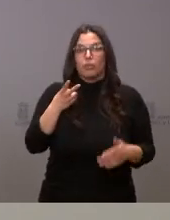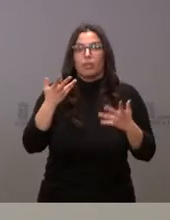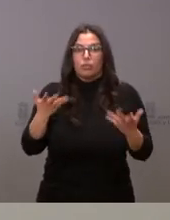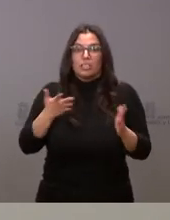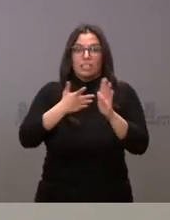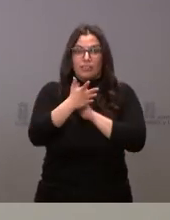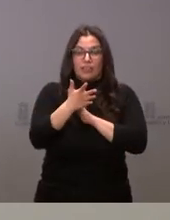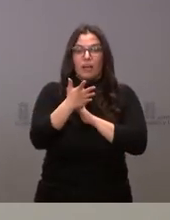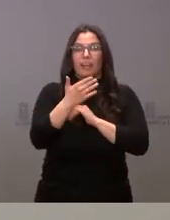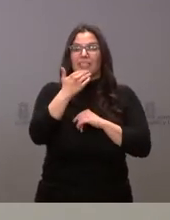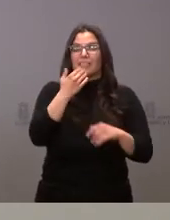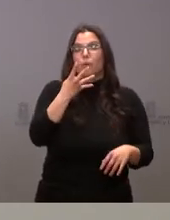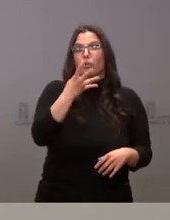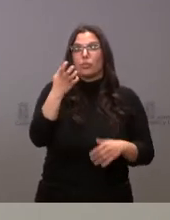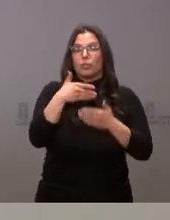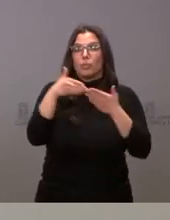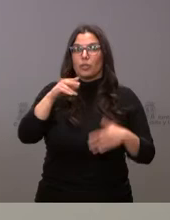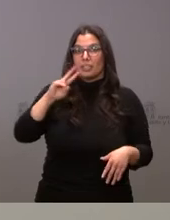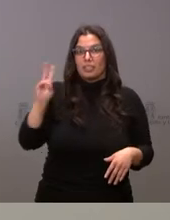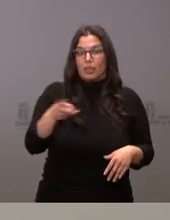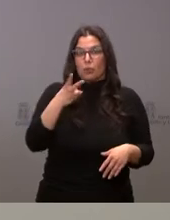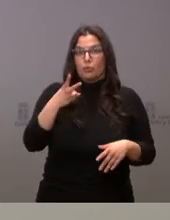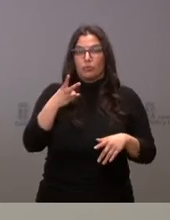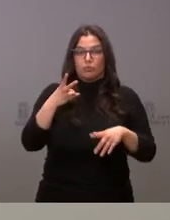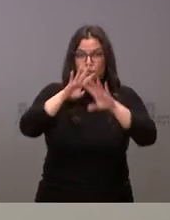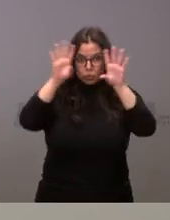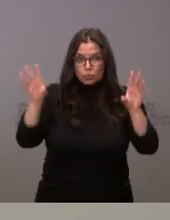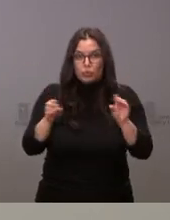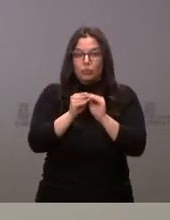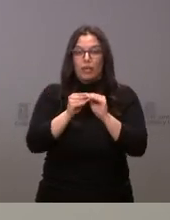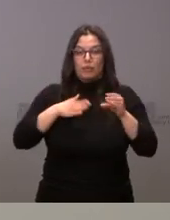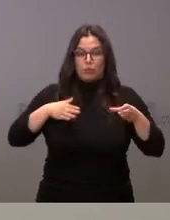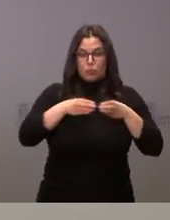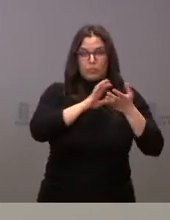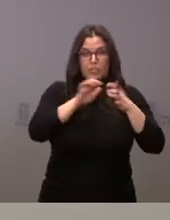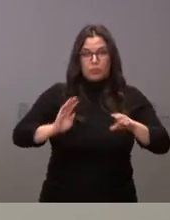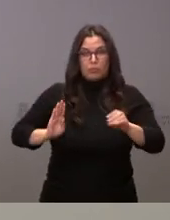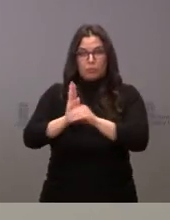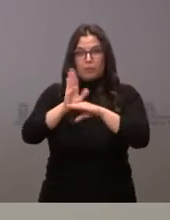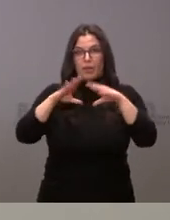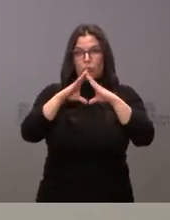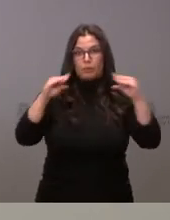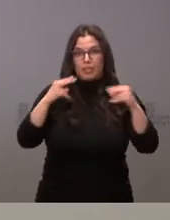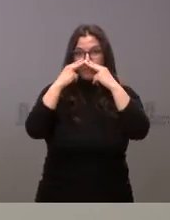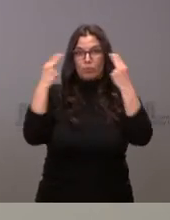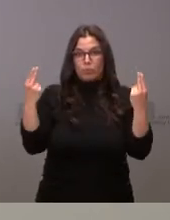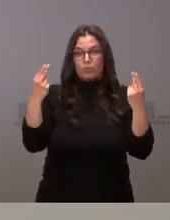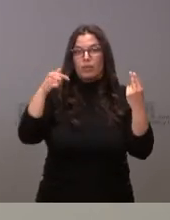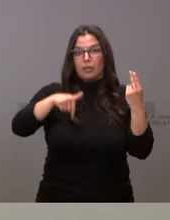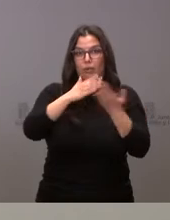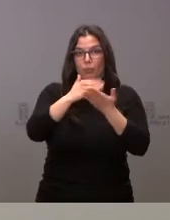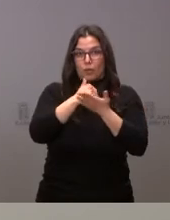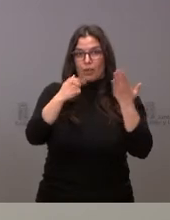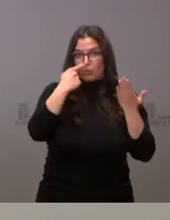casi 400 millones de euros fue la aportación que la Junta de Castilla y León destinó a las universidades públicas de nuestra comunidad